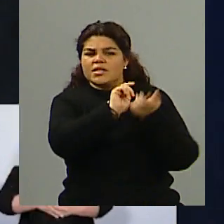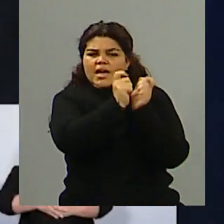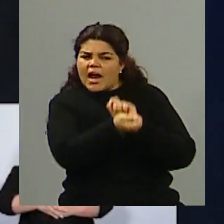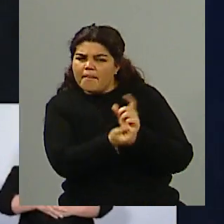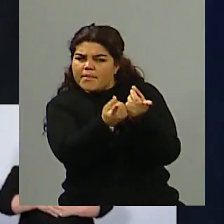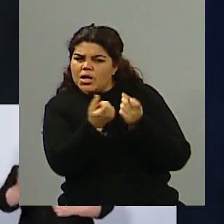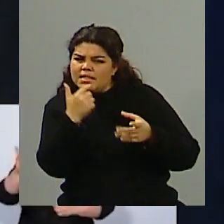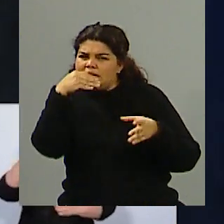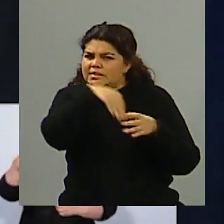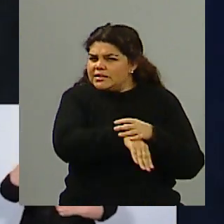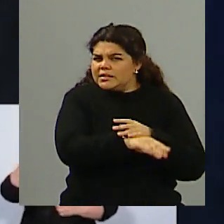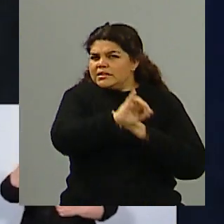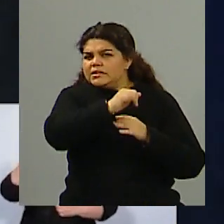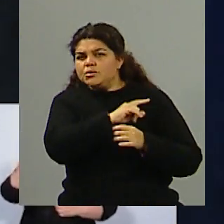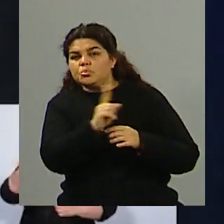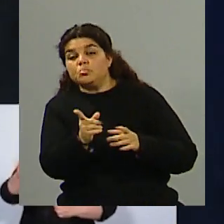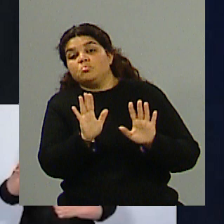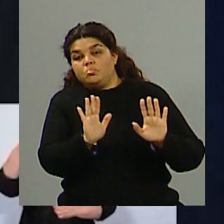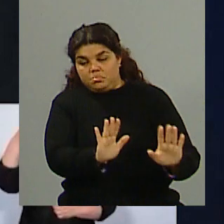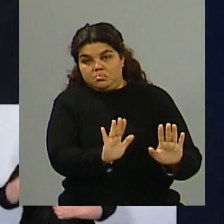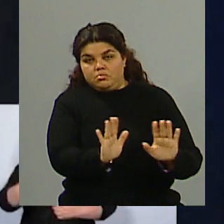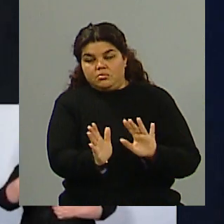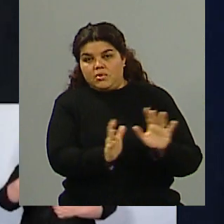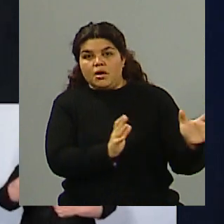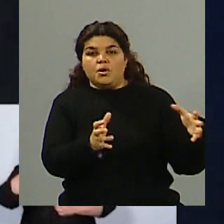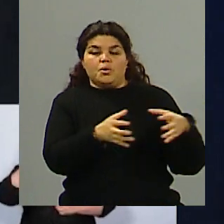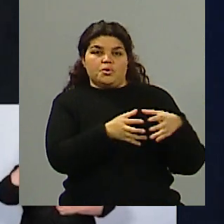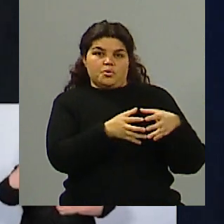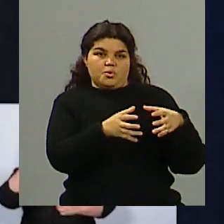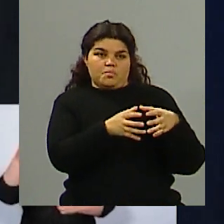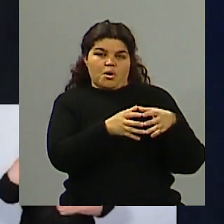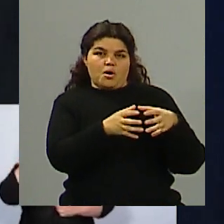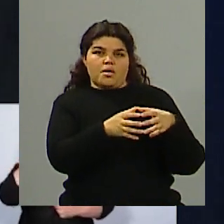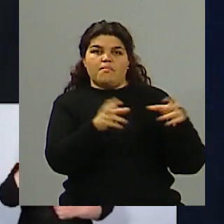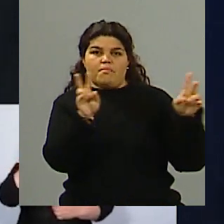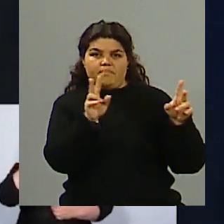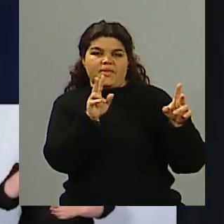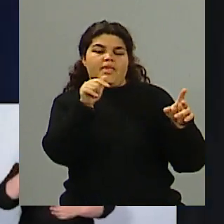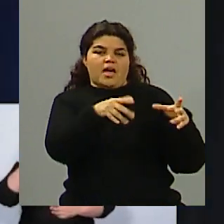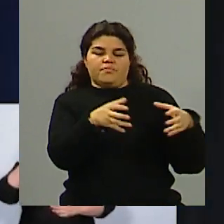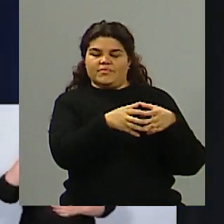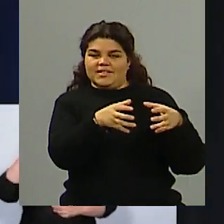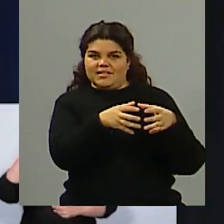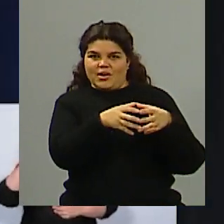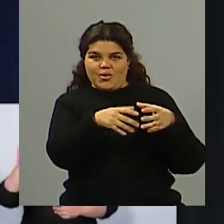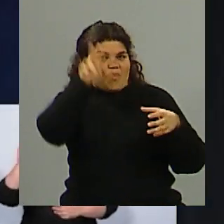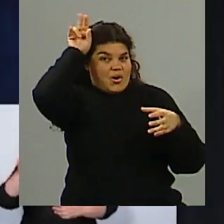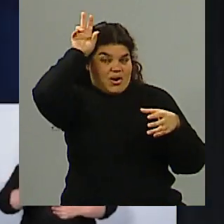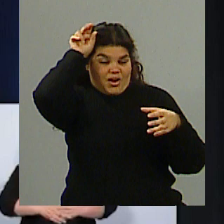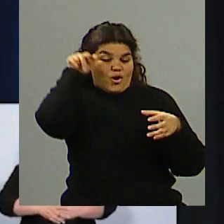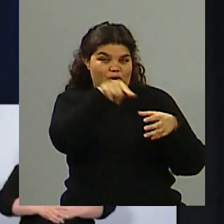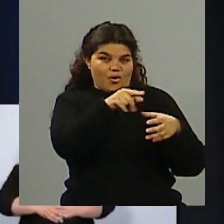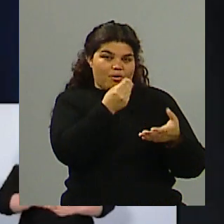Muchos de ellos, en realidad más el oficialismo, quien representa el oficialismo, en este caso Alfredo Cornejo, vuelve a